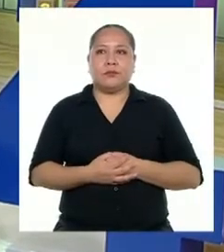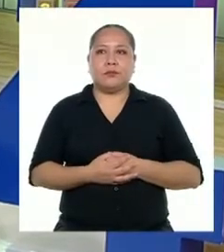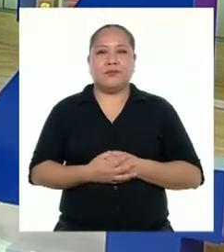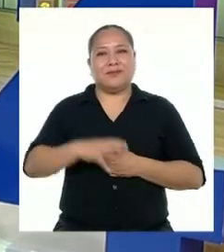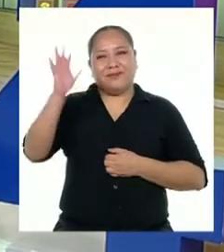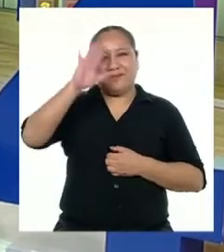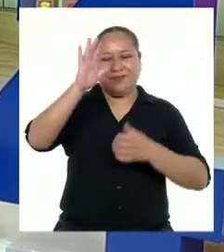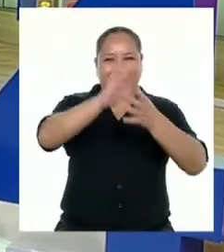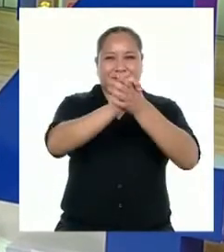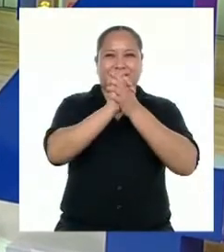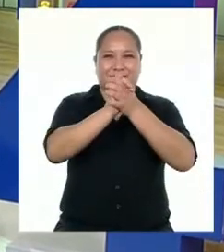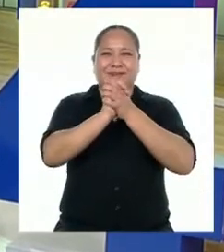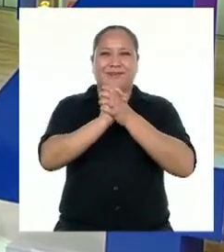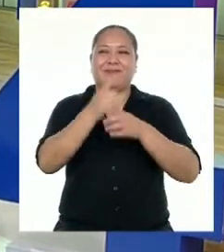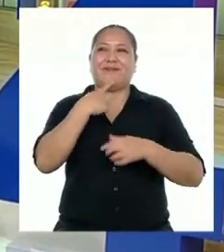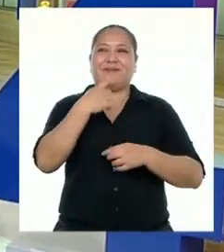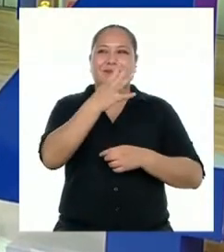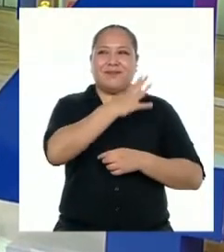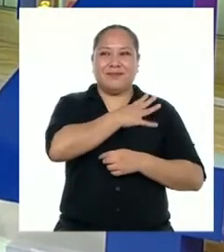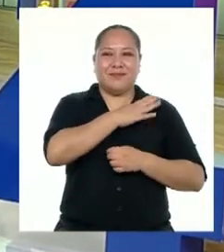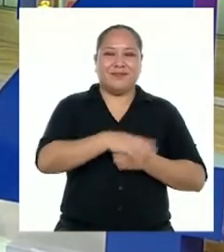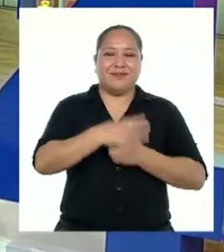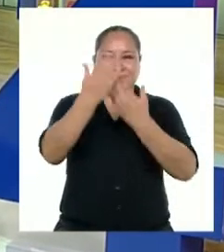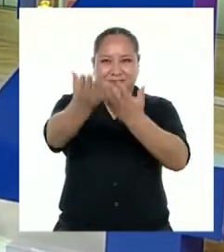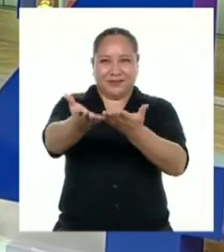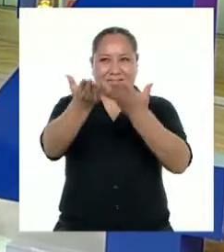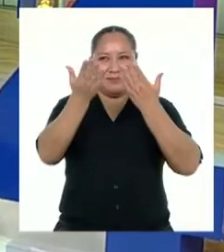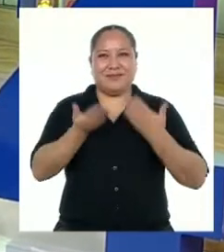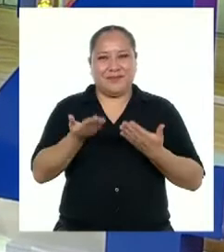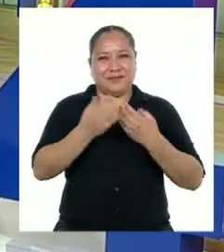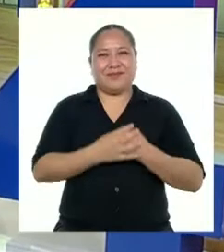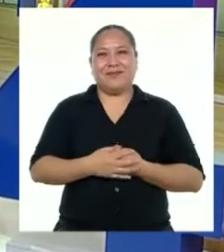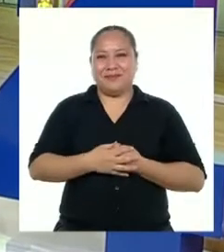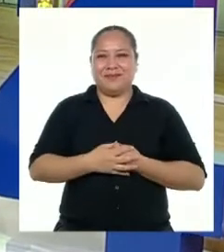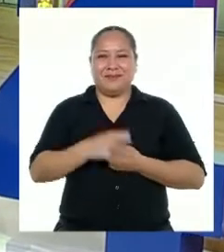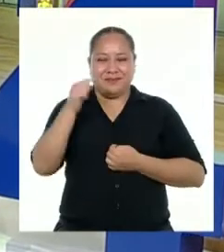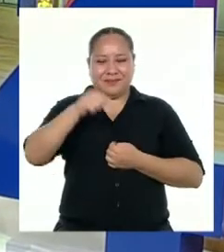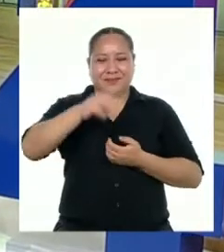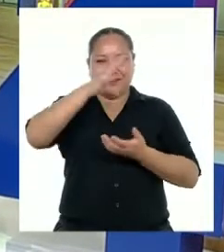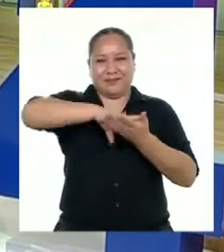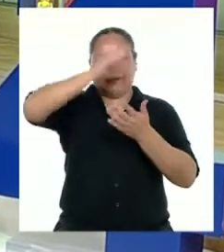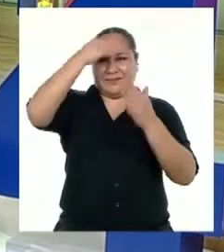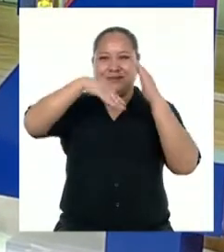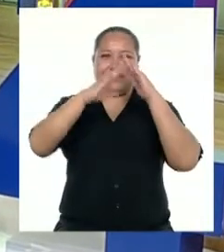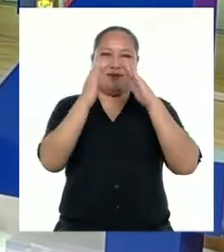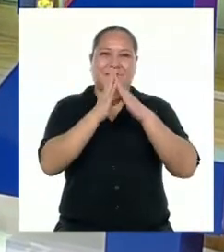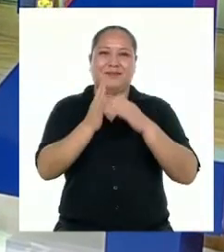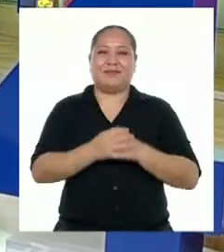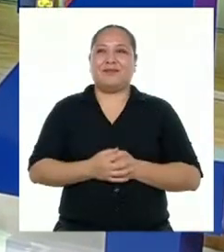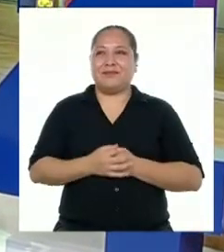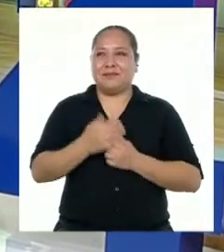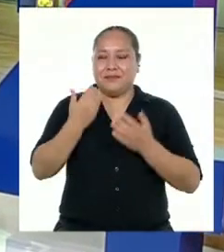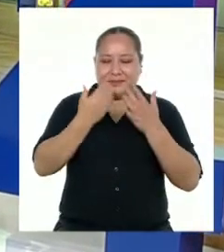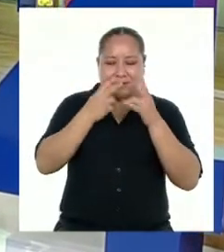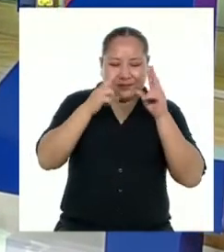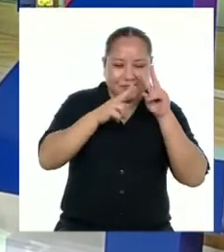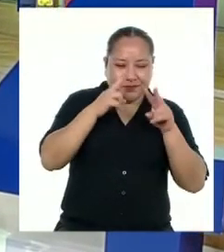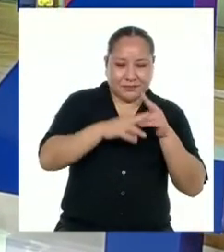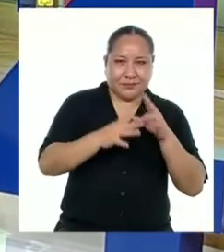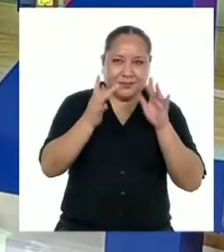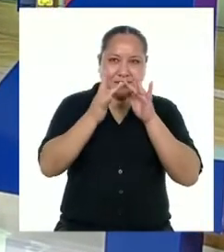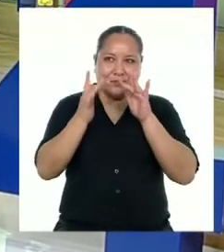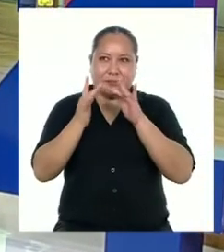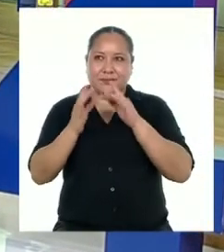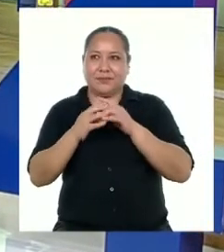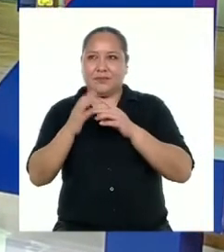Hola amigas y amigos de Cuarto de Secundaria. Bienvenidas y bienvenidos a Aprendo en Casa. Justo estaba revisando mis redes